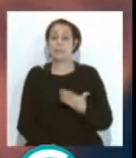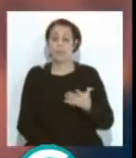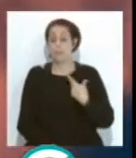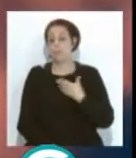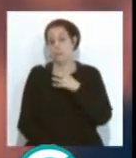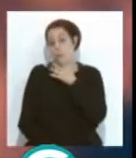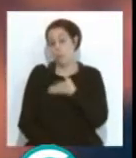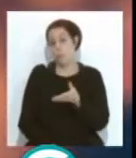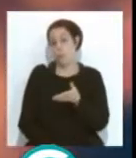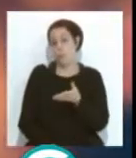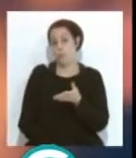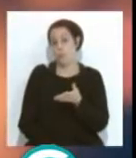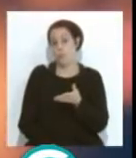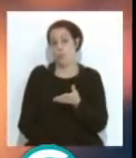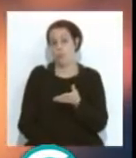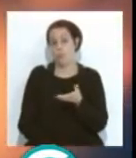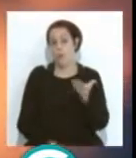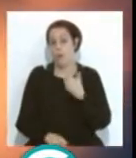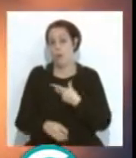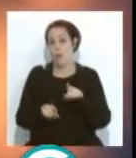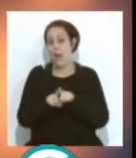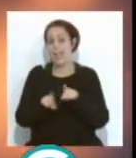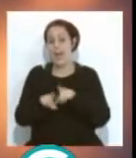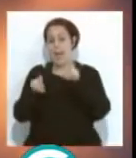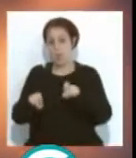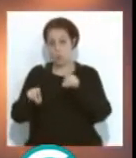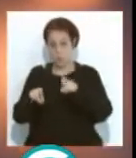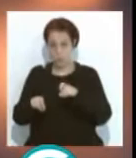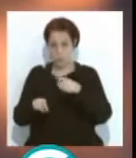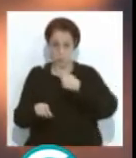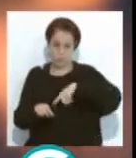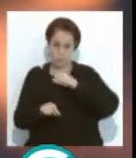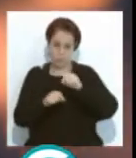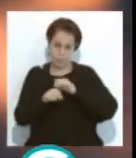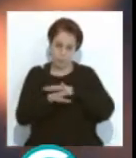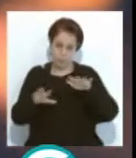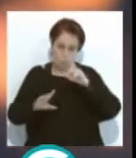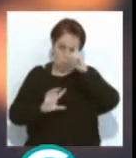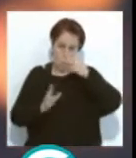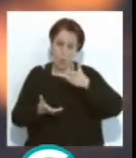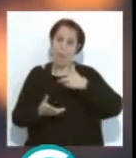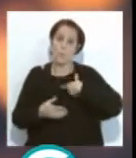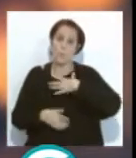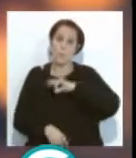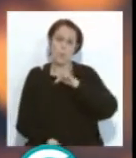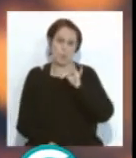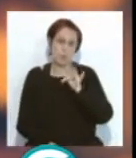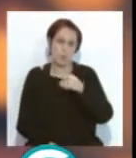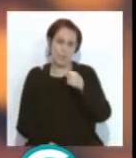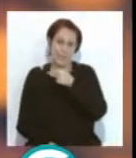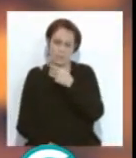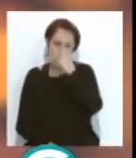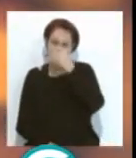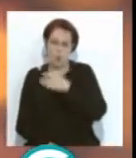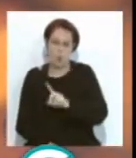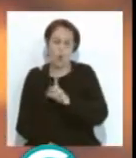no deja de ser una pausa en esta vorágine que llevamos todas que puede ser positivo, el tiempo lo dirá, no creo que sea negativo, la verdad, pero sí